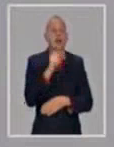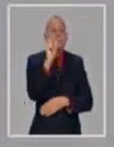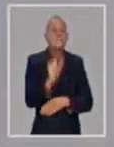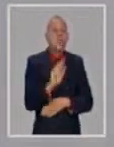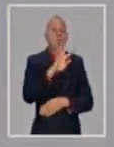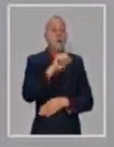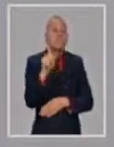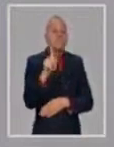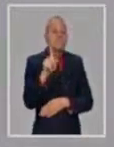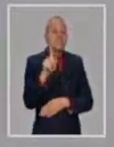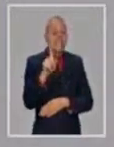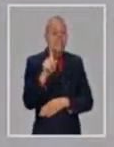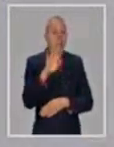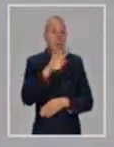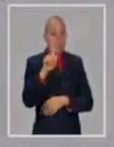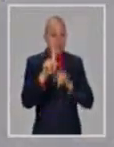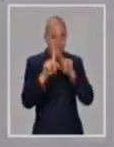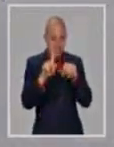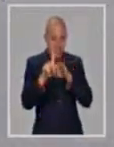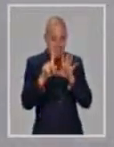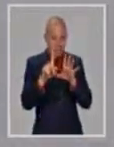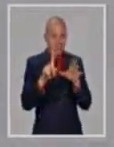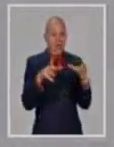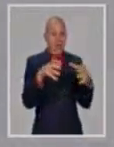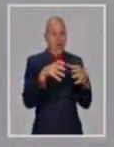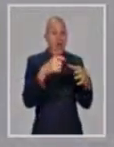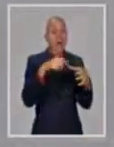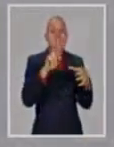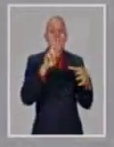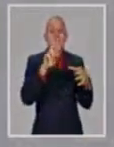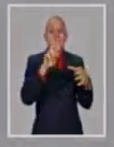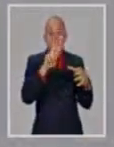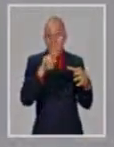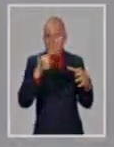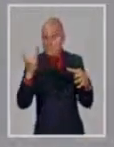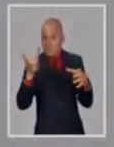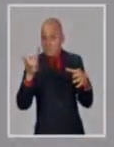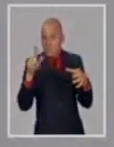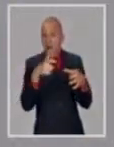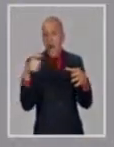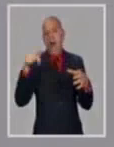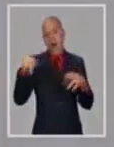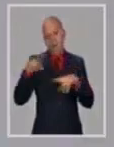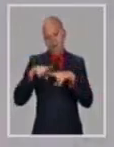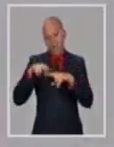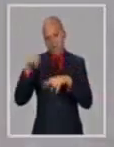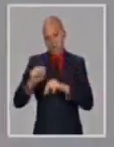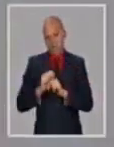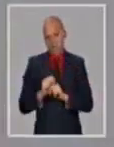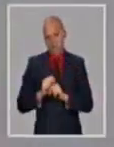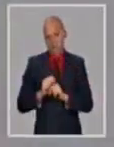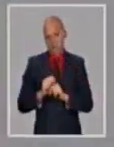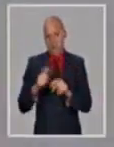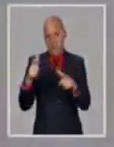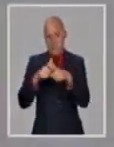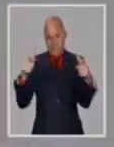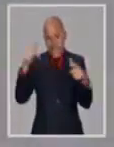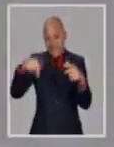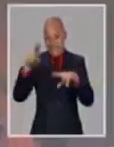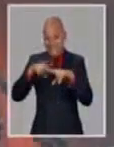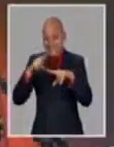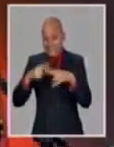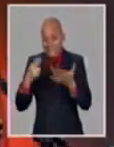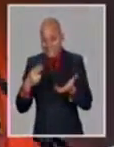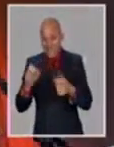41 fallecidos, 29 son de La Habana, y en La Habana, el 38% prácticamente son de la variante Sudáfrica.